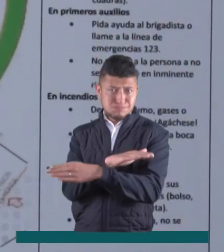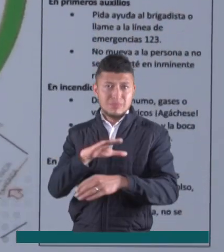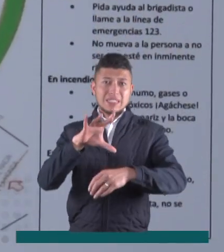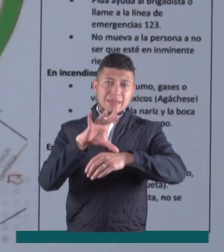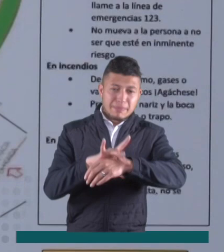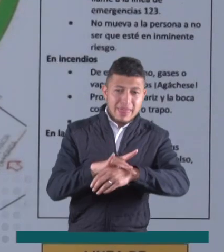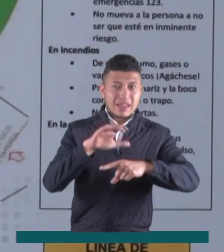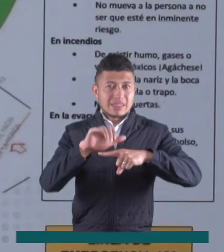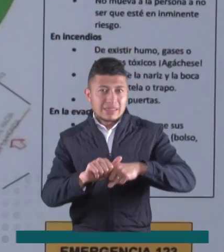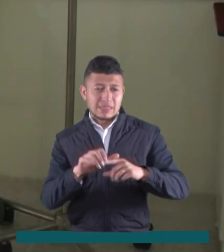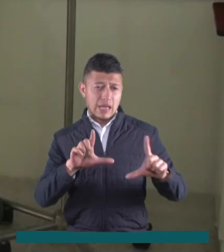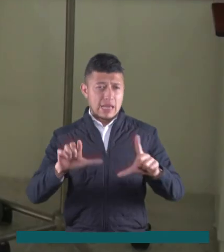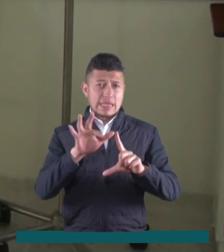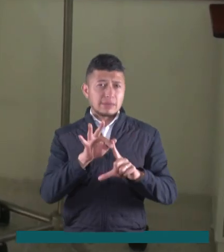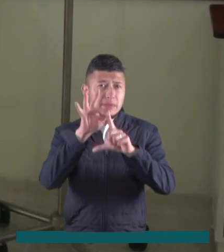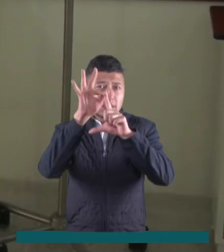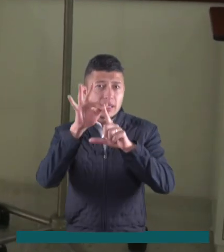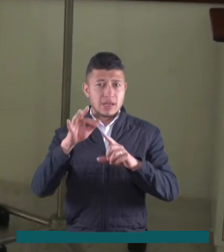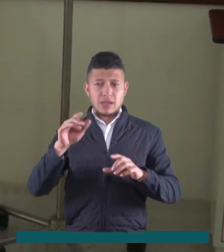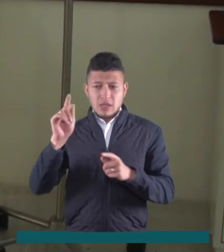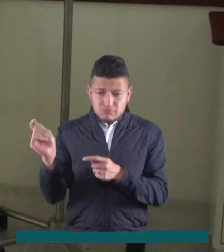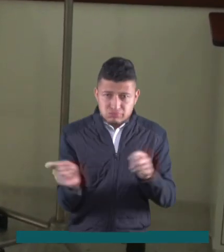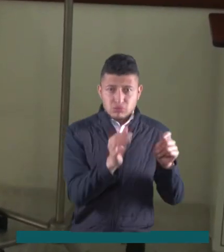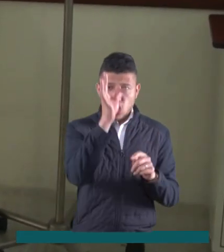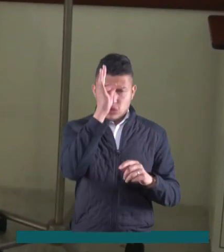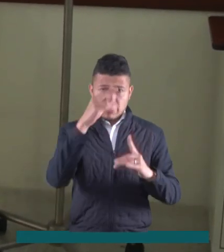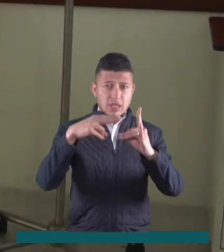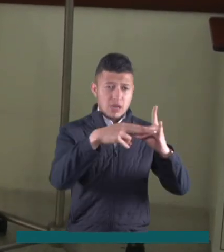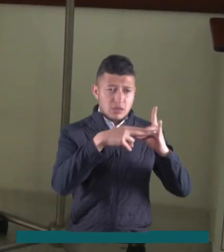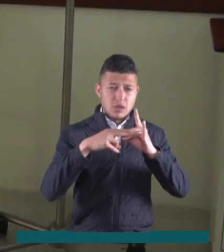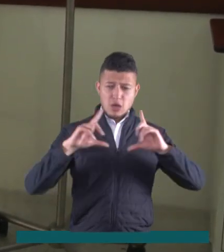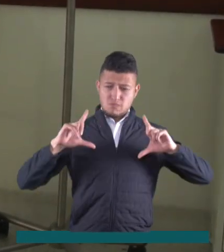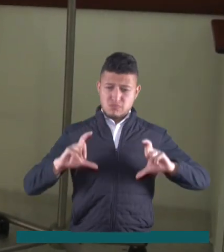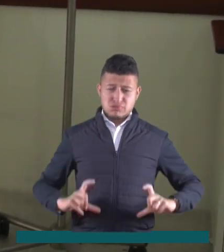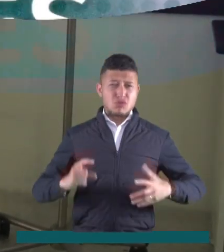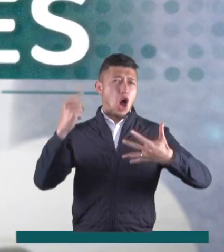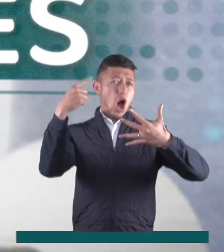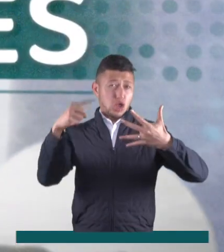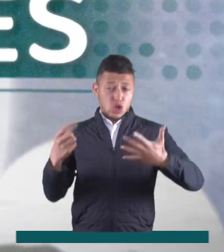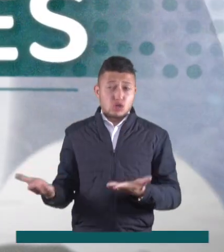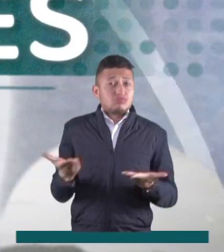con especialistas, hospitalización, imágenes diagnósticas y otros beneficios.